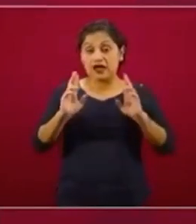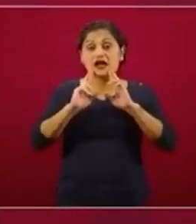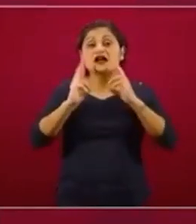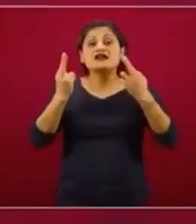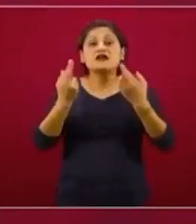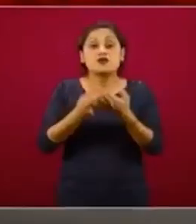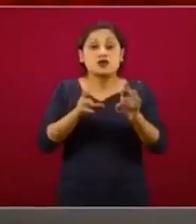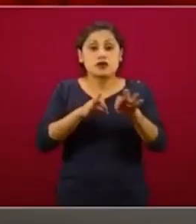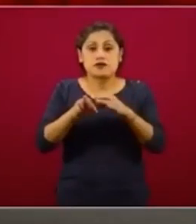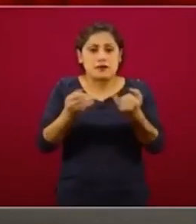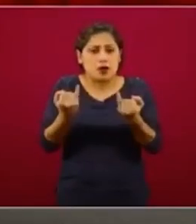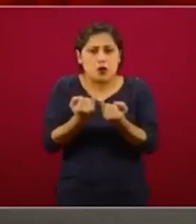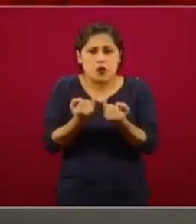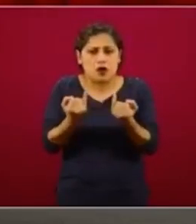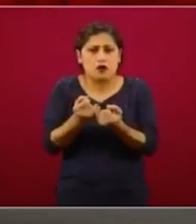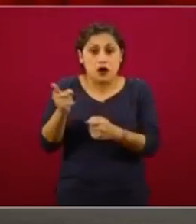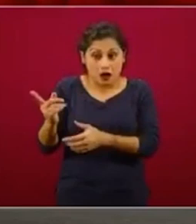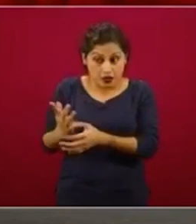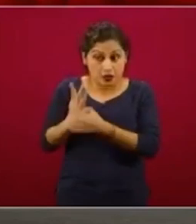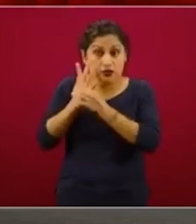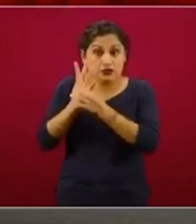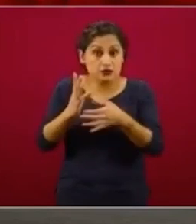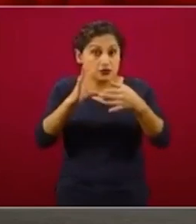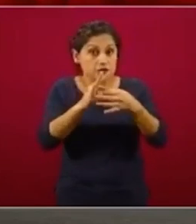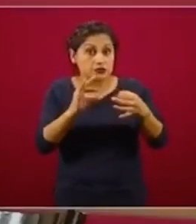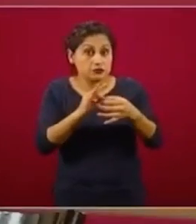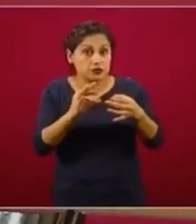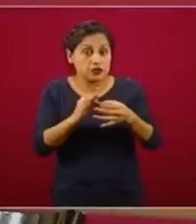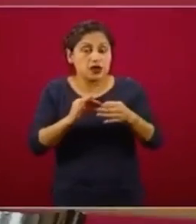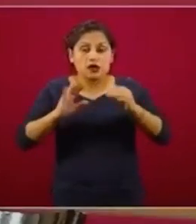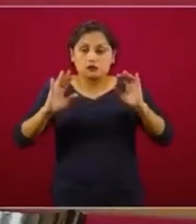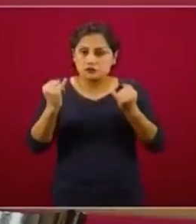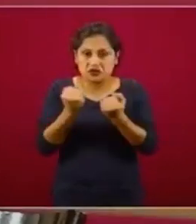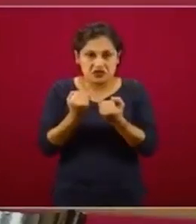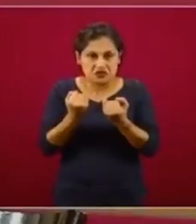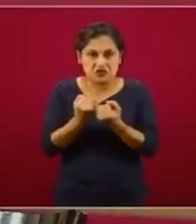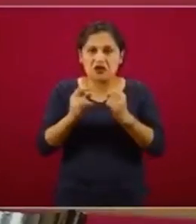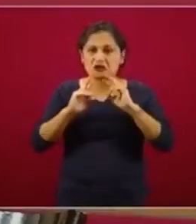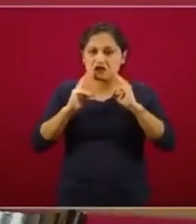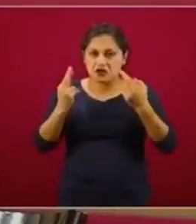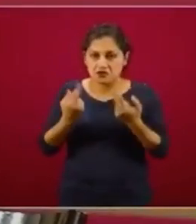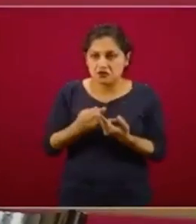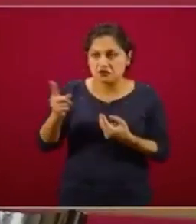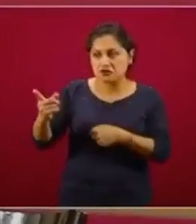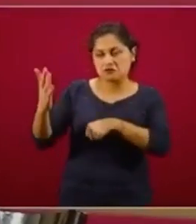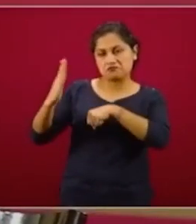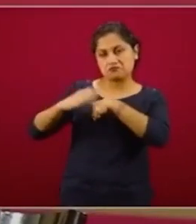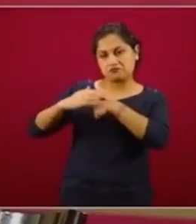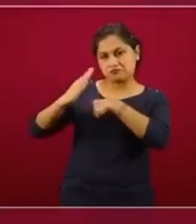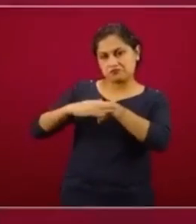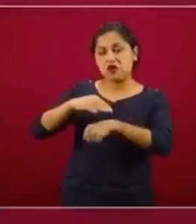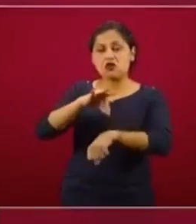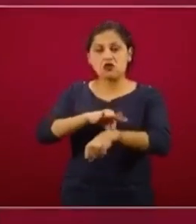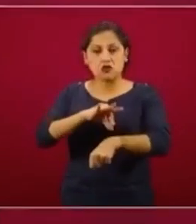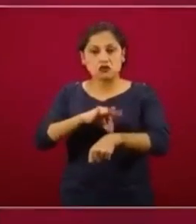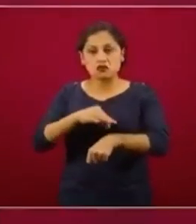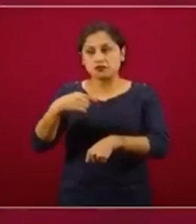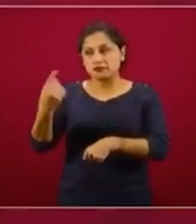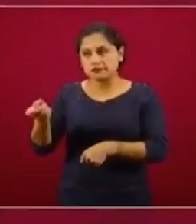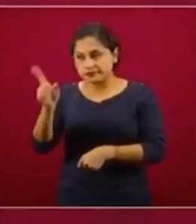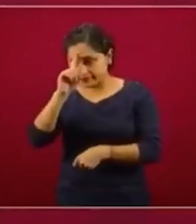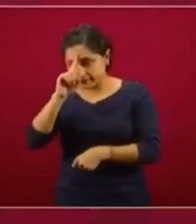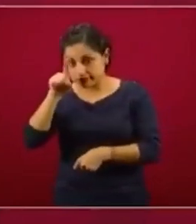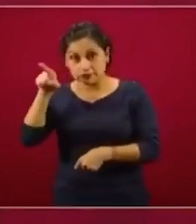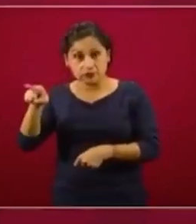sesión de trabajo. O sea, tal como él dice, le he pedido a los médicos que me digan su opinión y su recomendación, allá nos dice, ver,